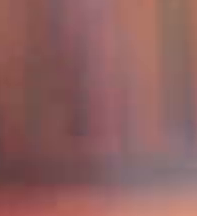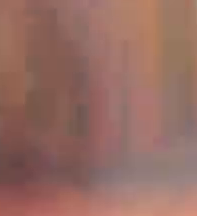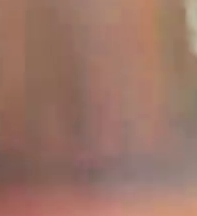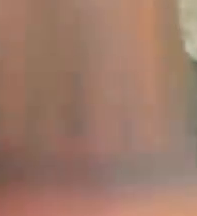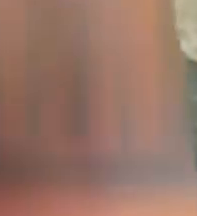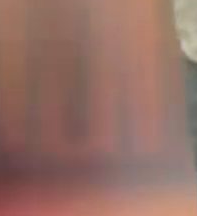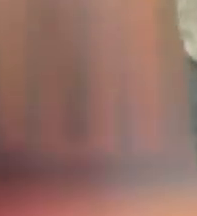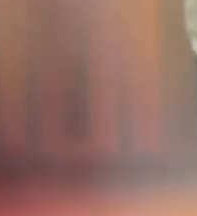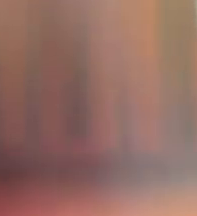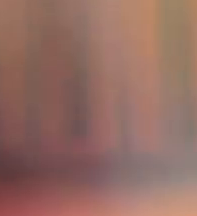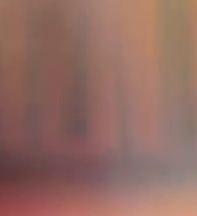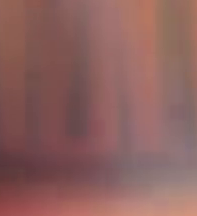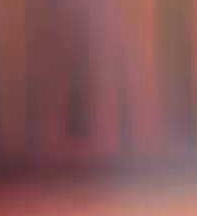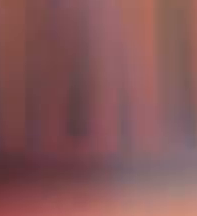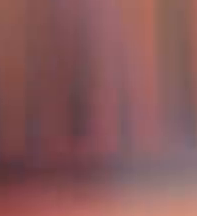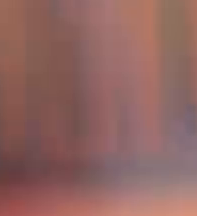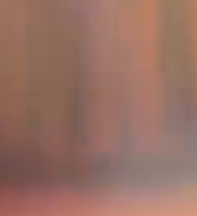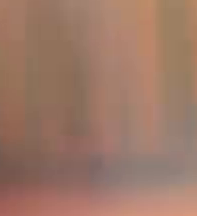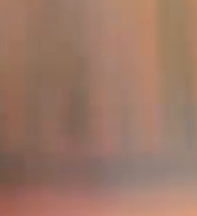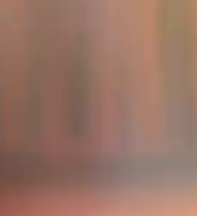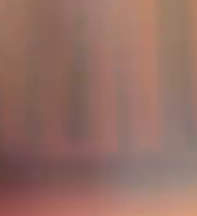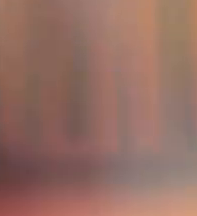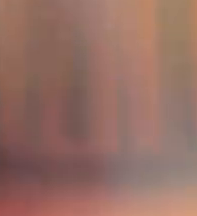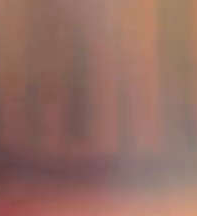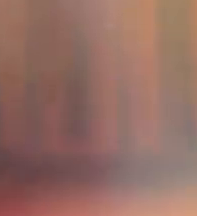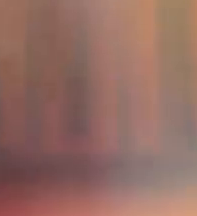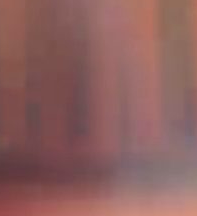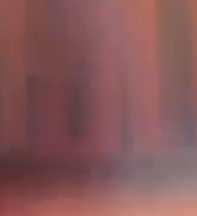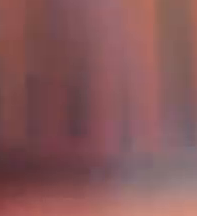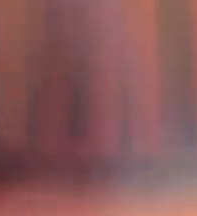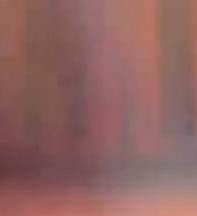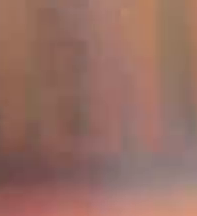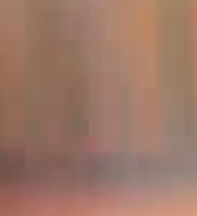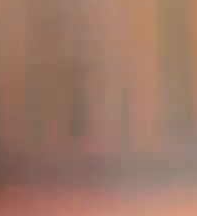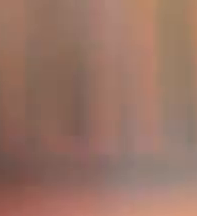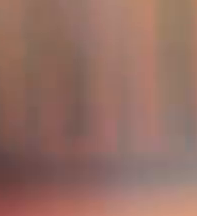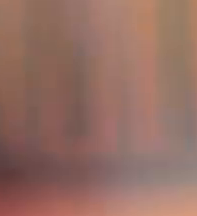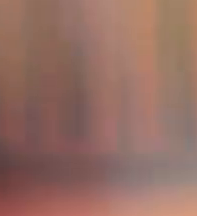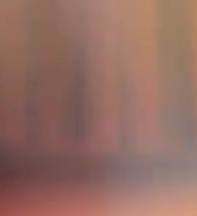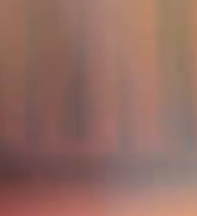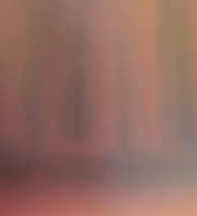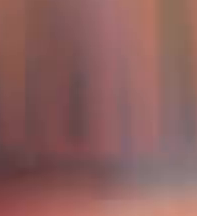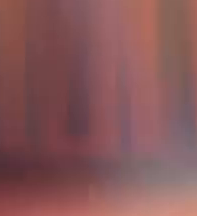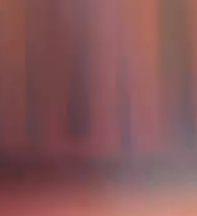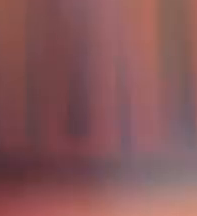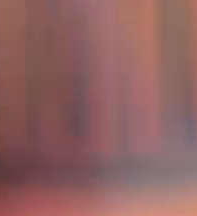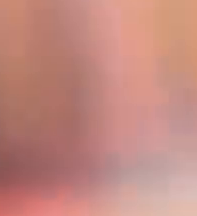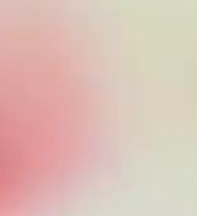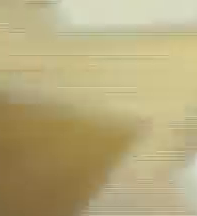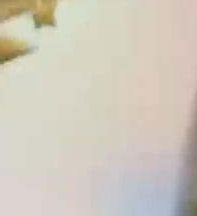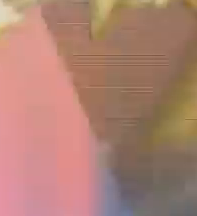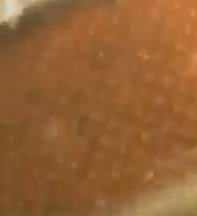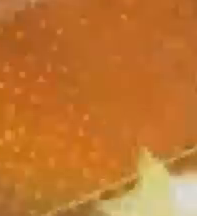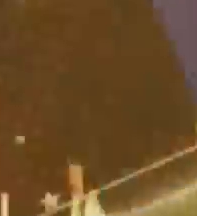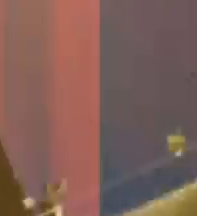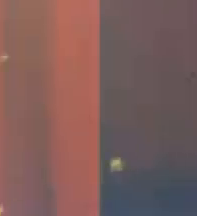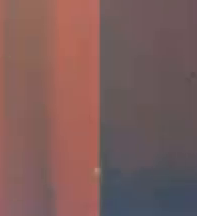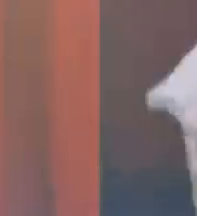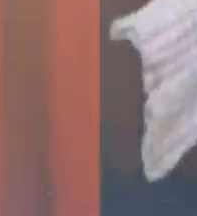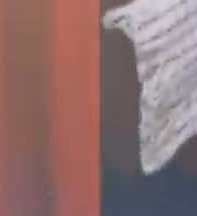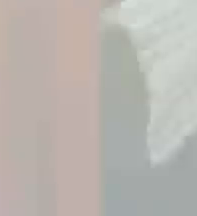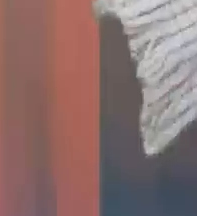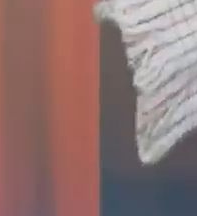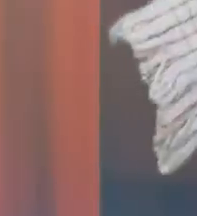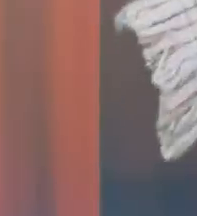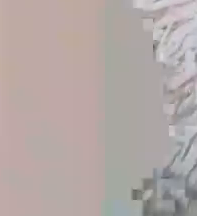Un saludo para ustedes y lo hago con mucho esmero, de parte del 7 almuerzos y de